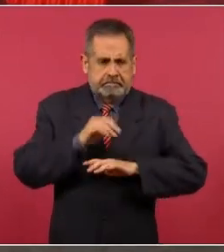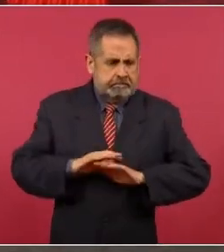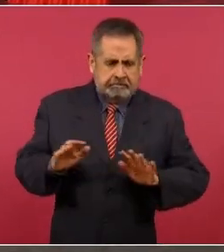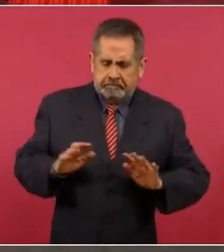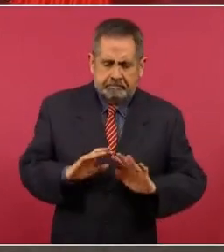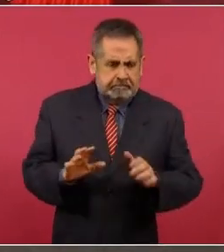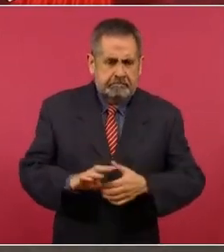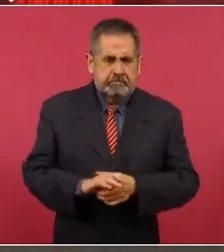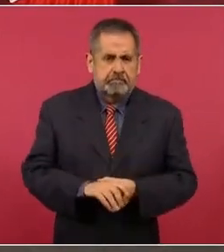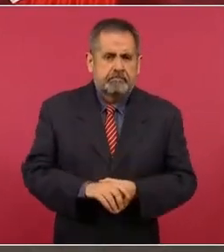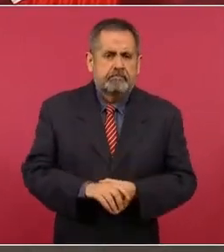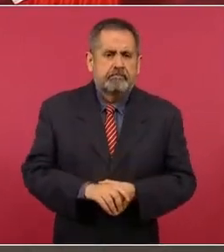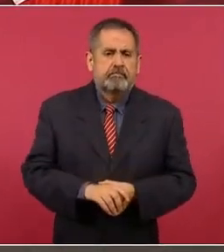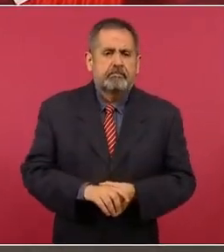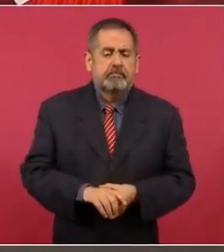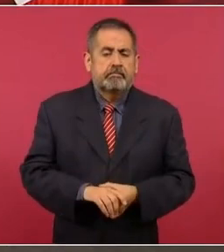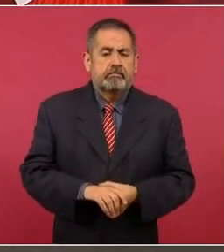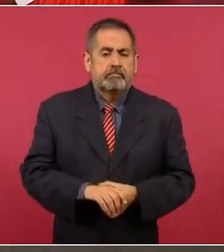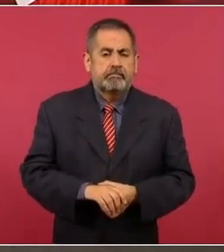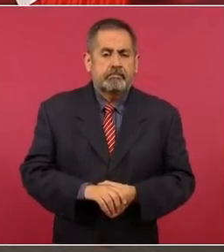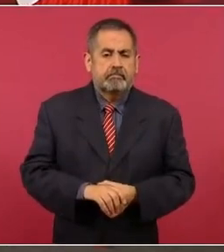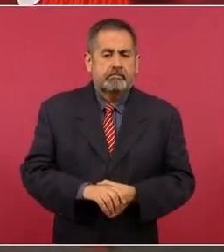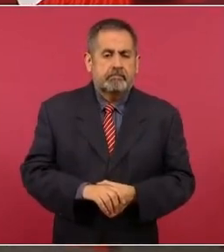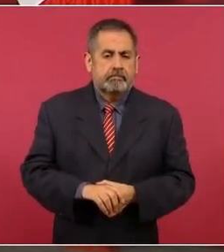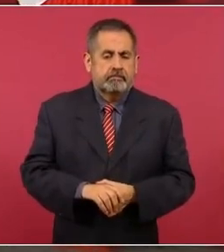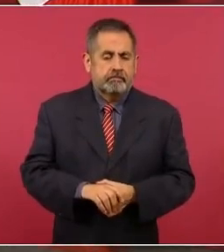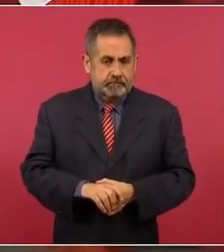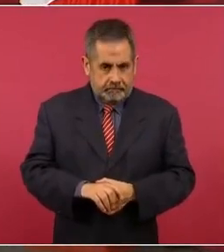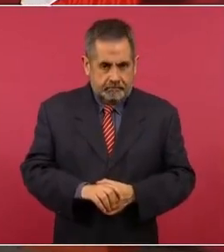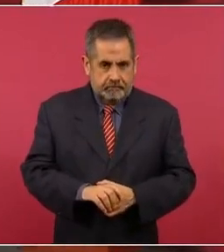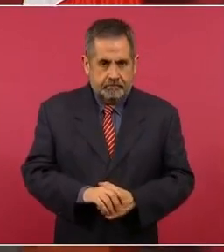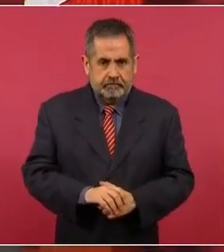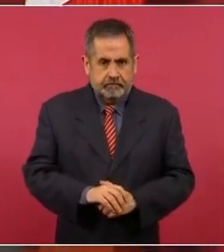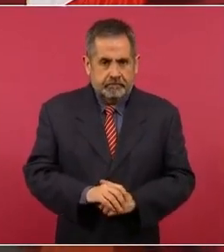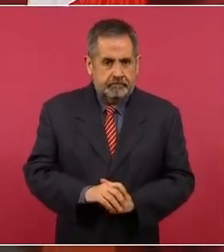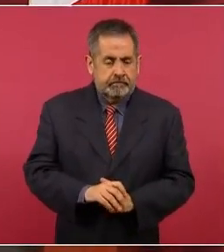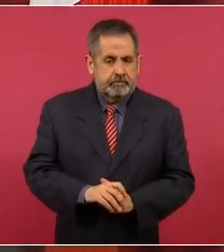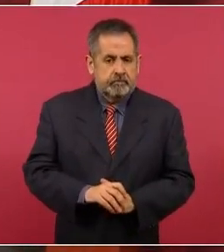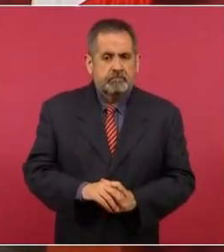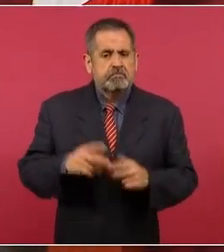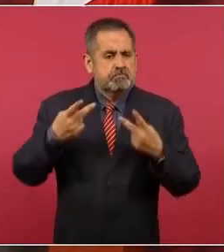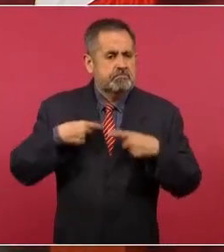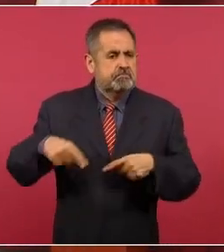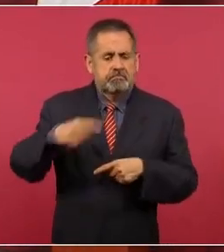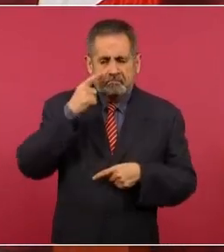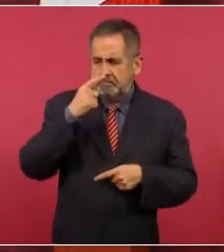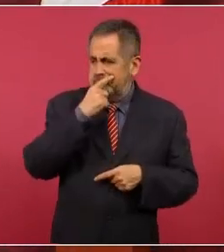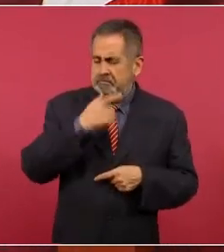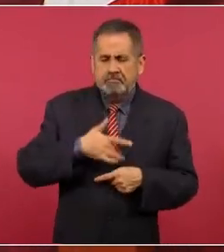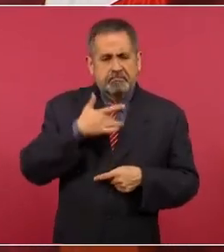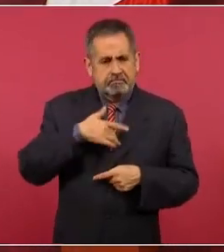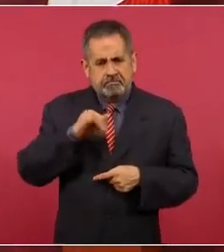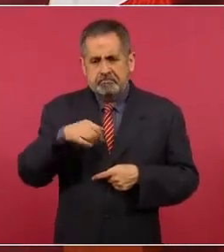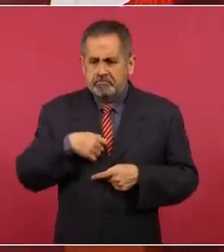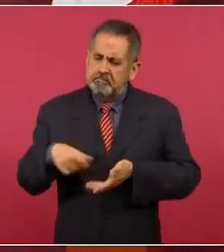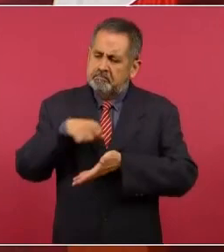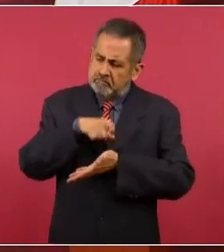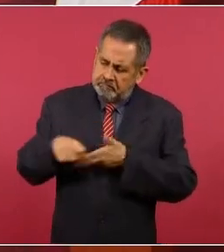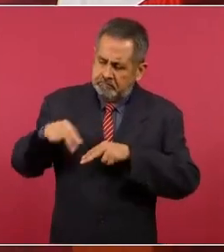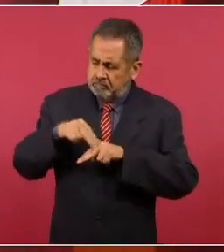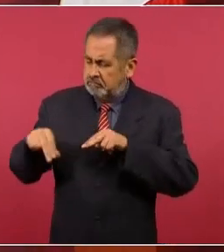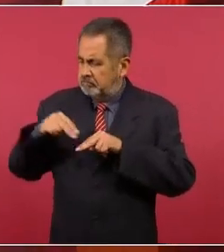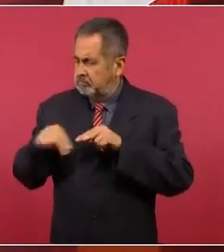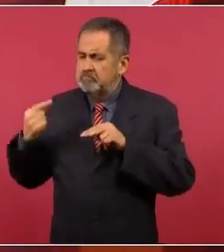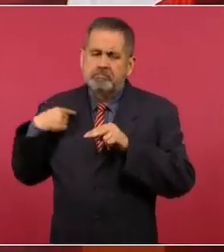La gente coopera y compra sus boletos